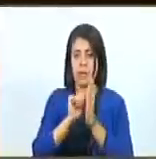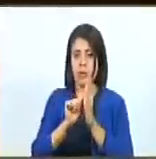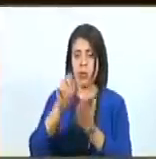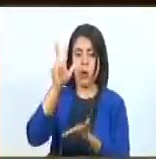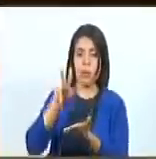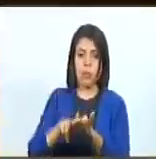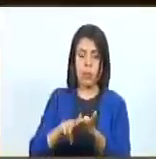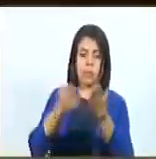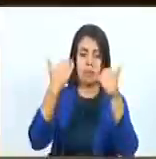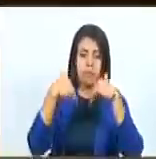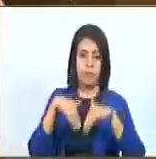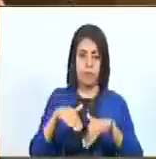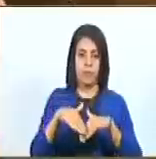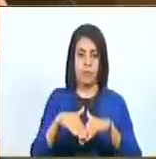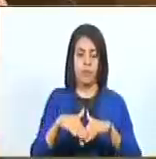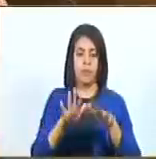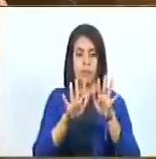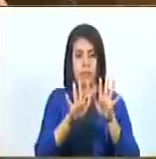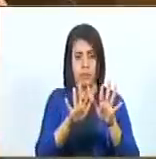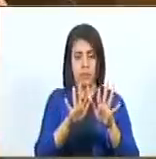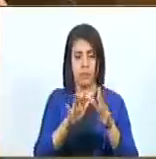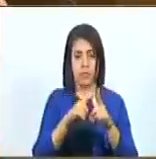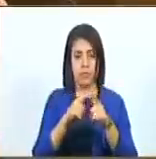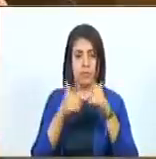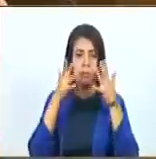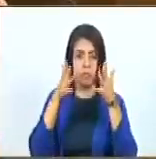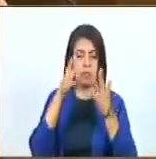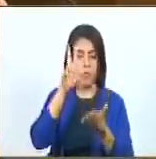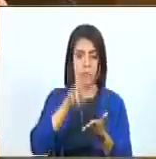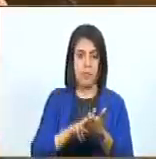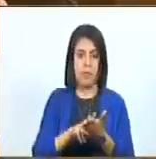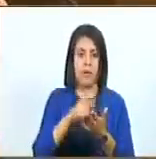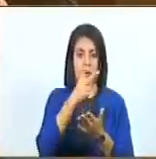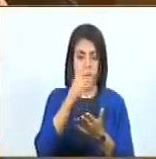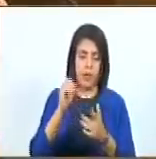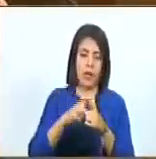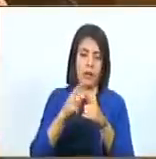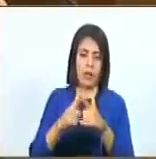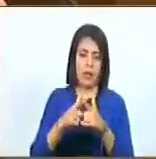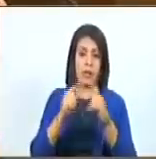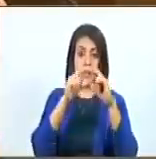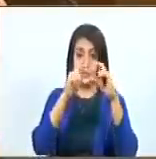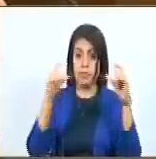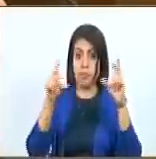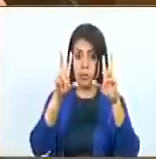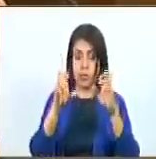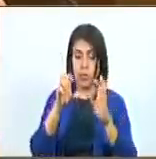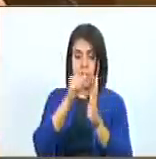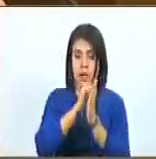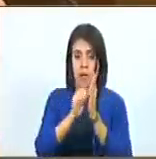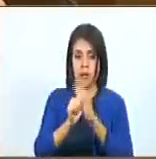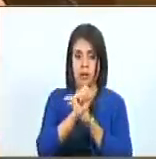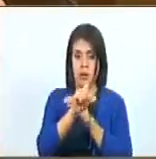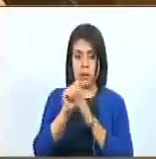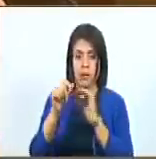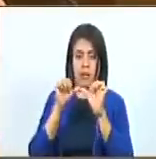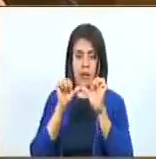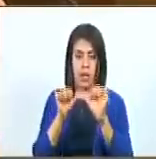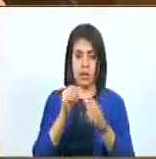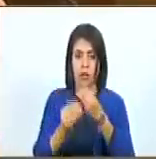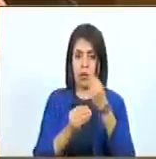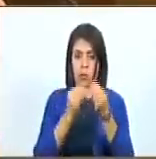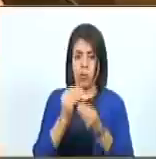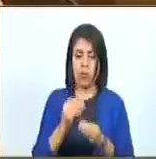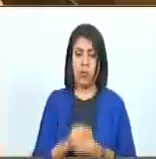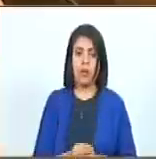aprobado. Siguiente. Vigésimo. Se sugiera aprobar la denominación del epígrafe del nuevo artículo 11 quedando redactado